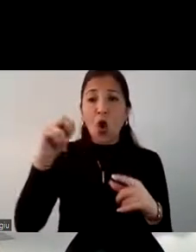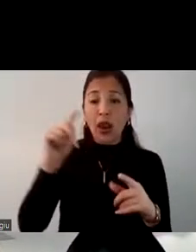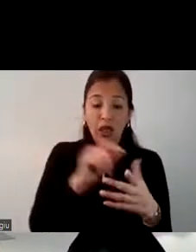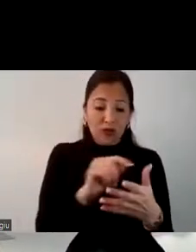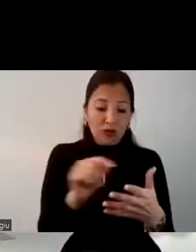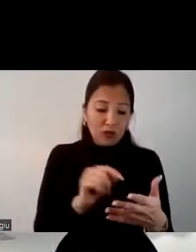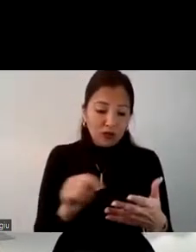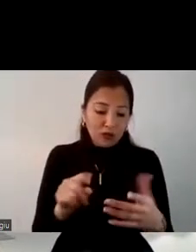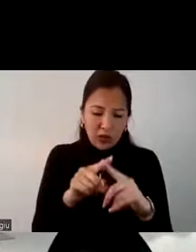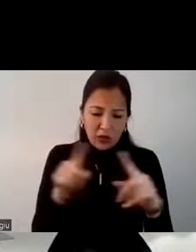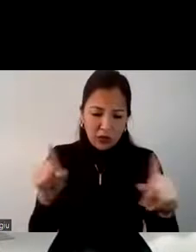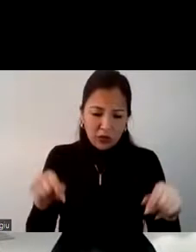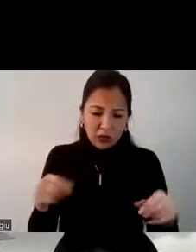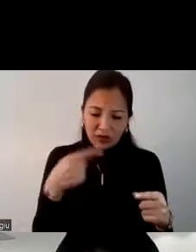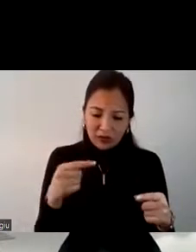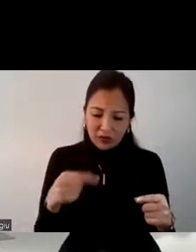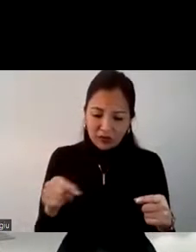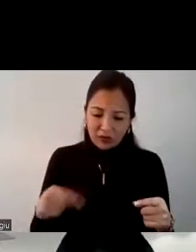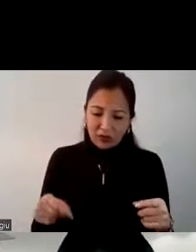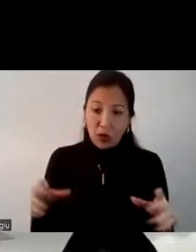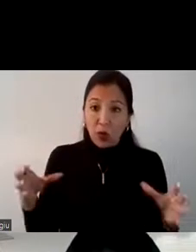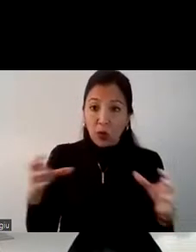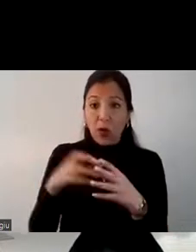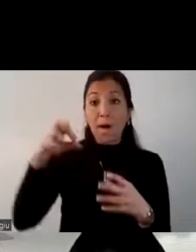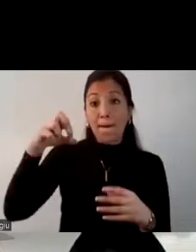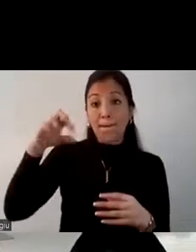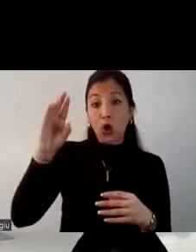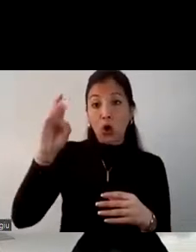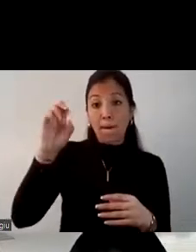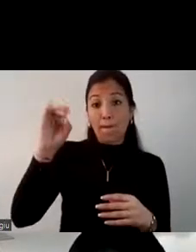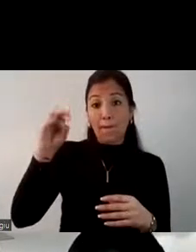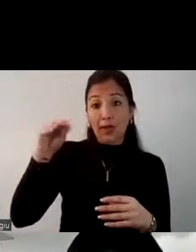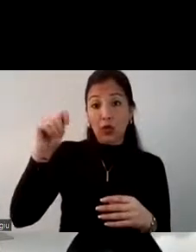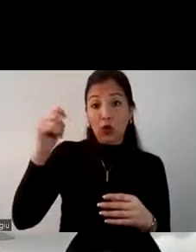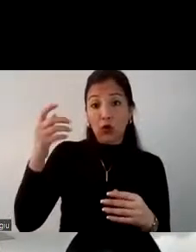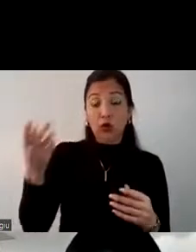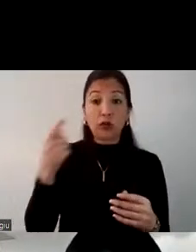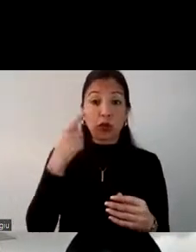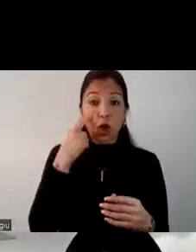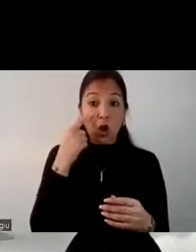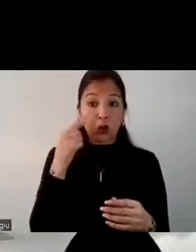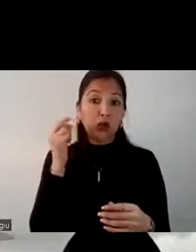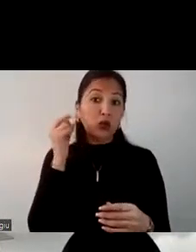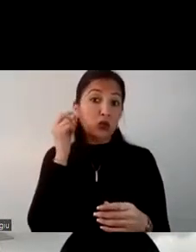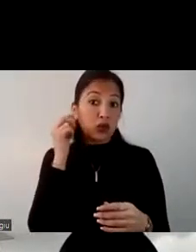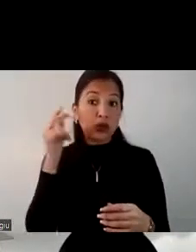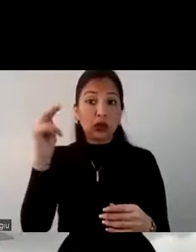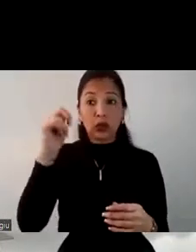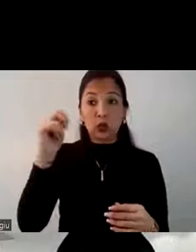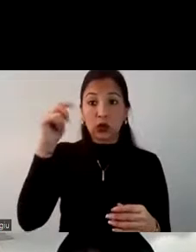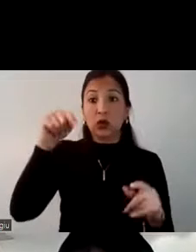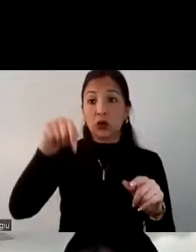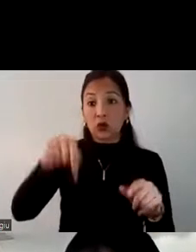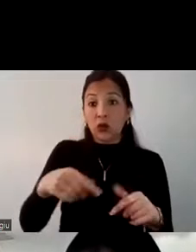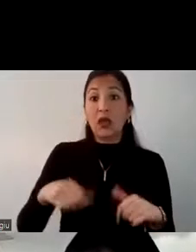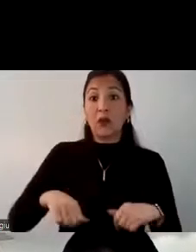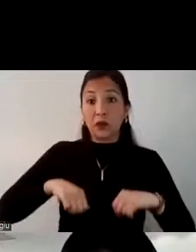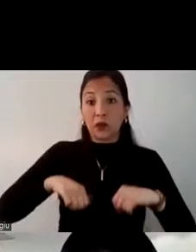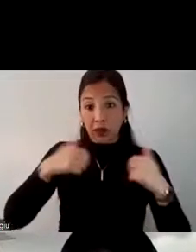estructurado y elaborado por PROMPERÚ. El universo son hombres y mujeres ecuatorianos residentes en Ecuador,